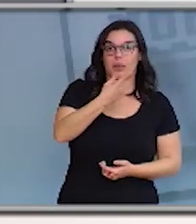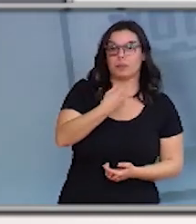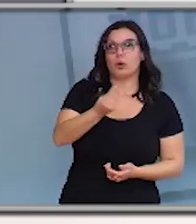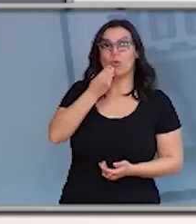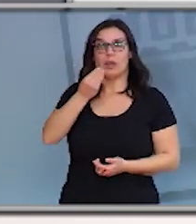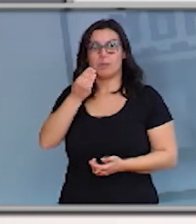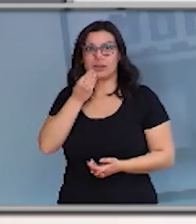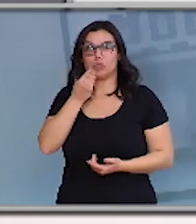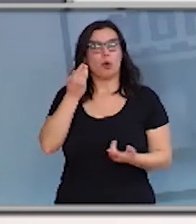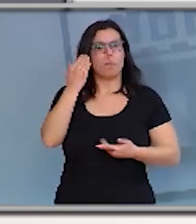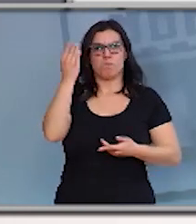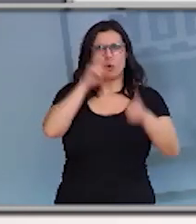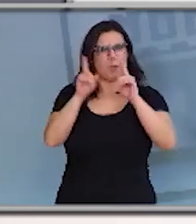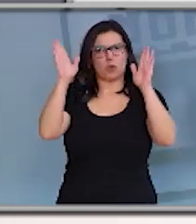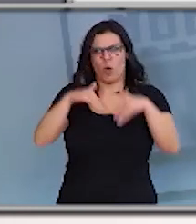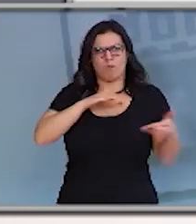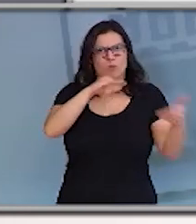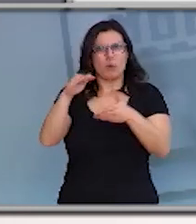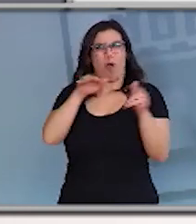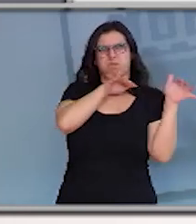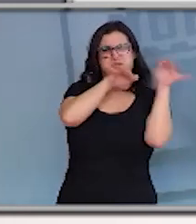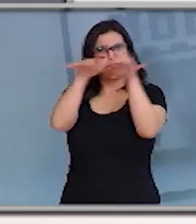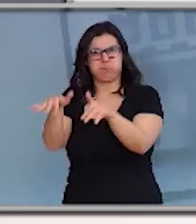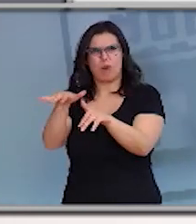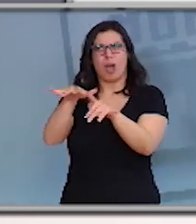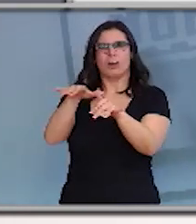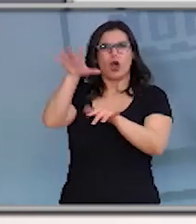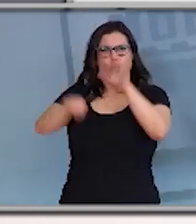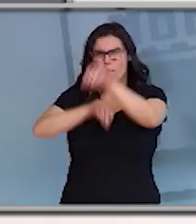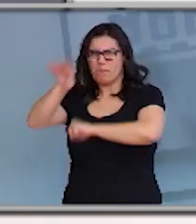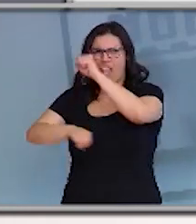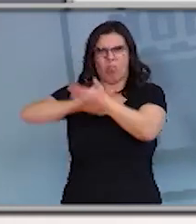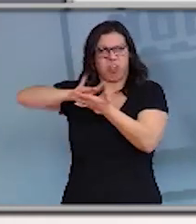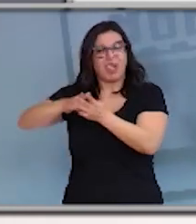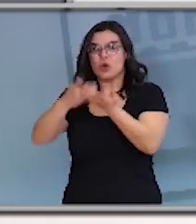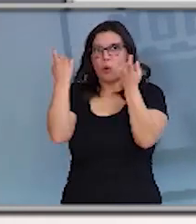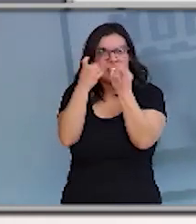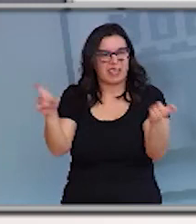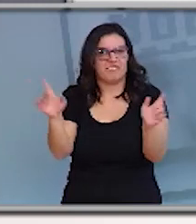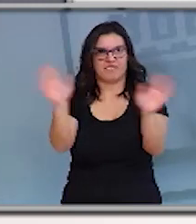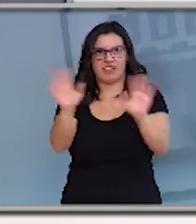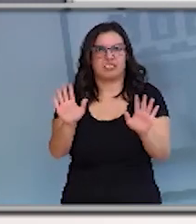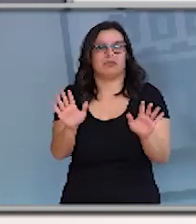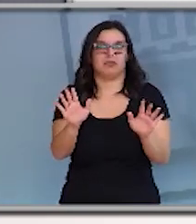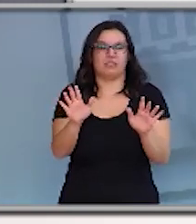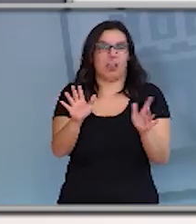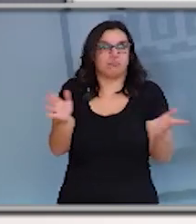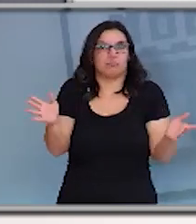que aglomerarnos en superficies comerciales. Non o debemos de hacer. simplemente por tener